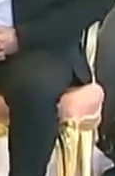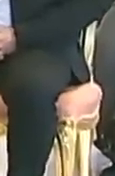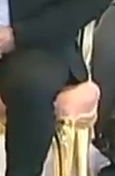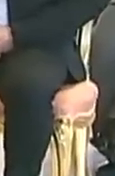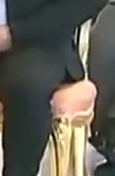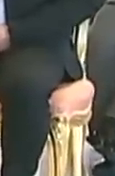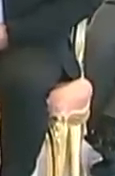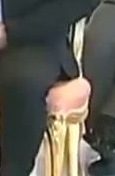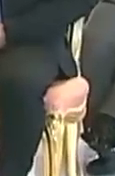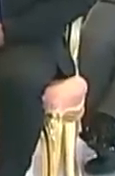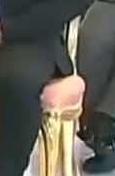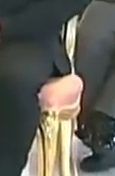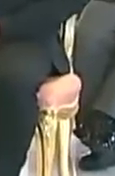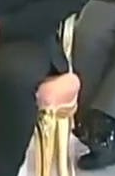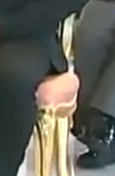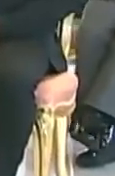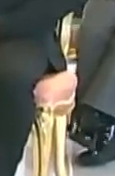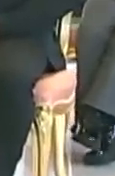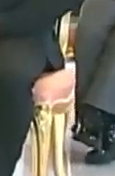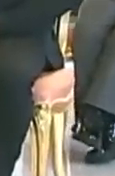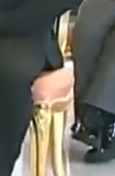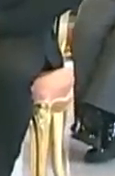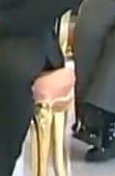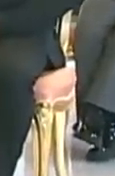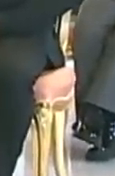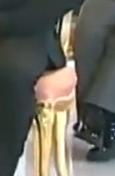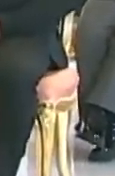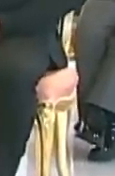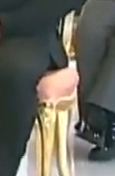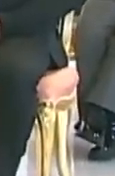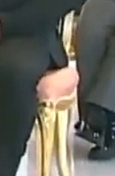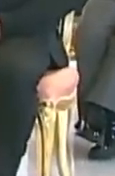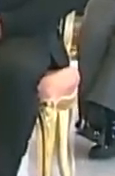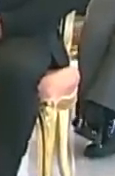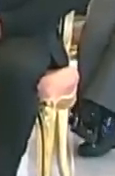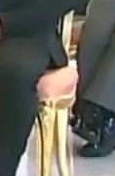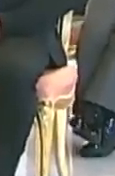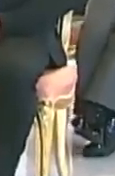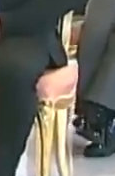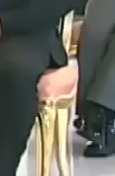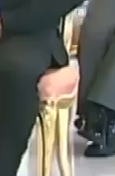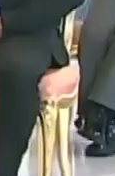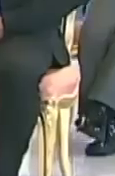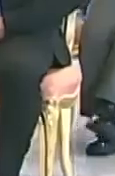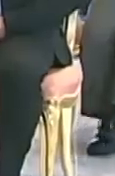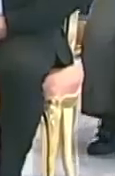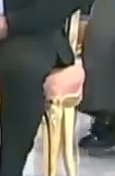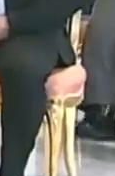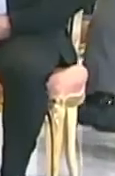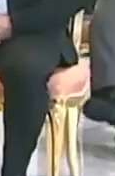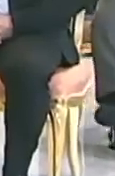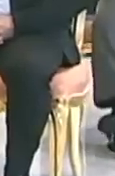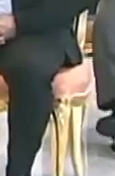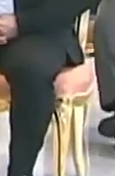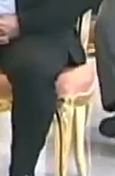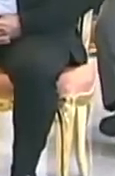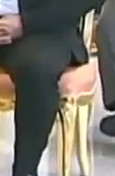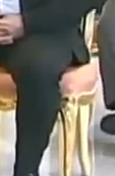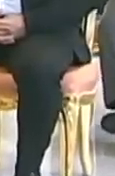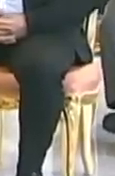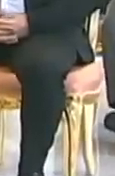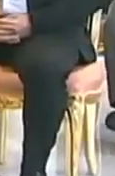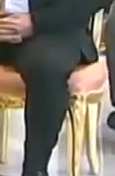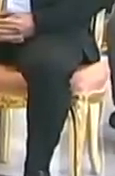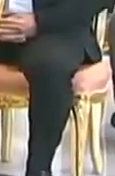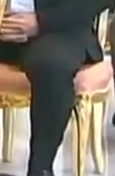Maduro Moros, presidente constitucional de la República Bolivariana de Venezuela, por el ciudadano doctor Jorge